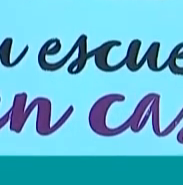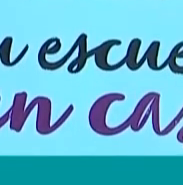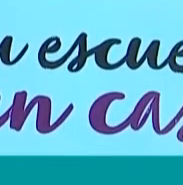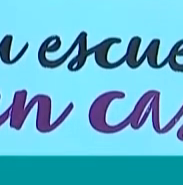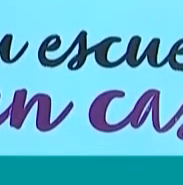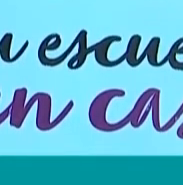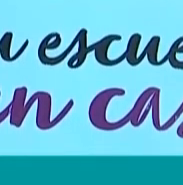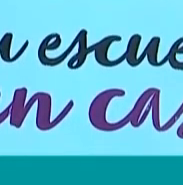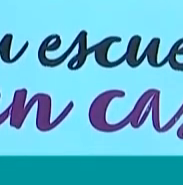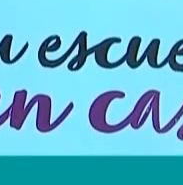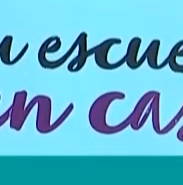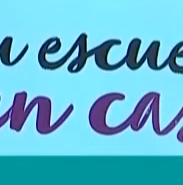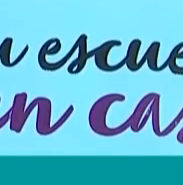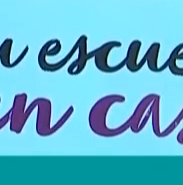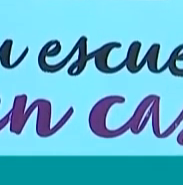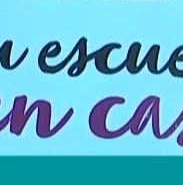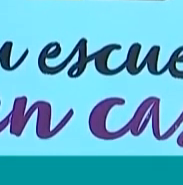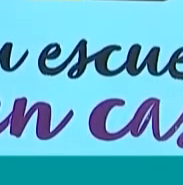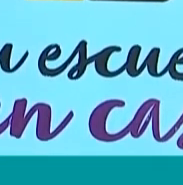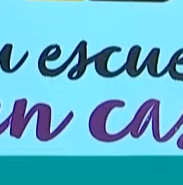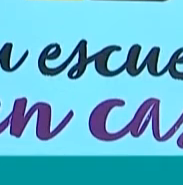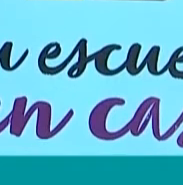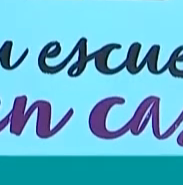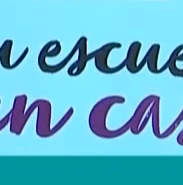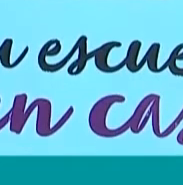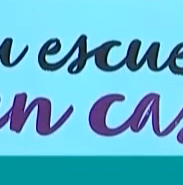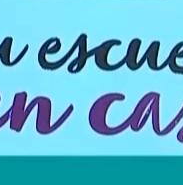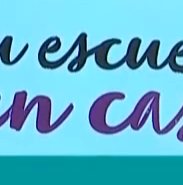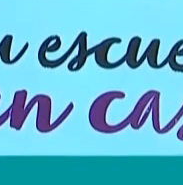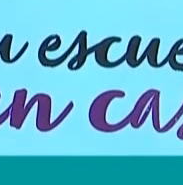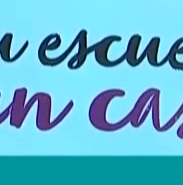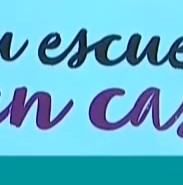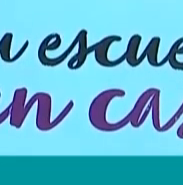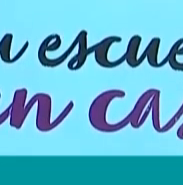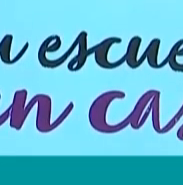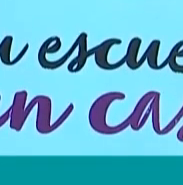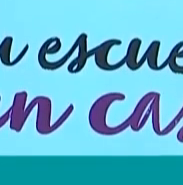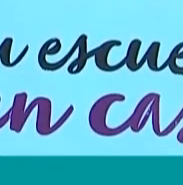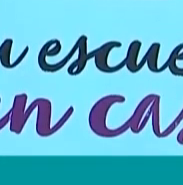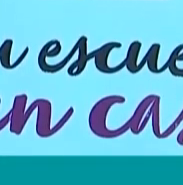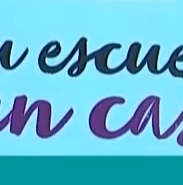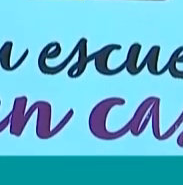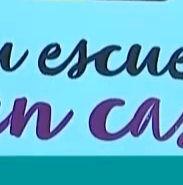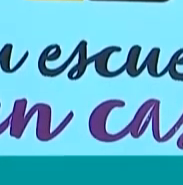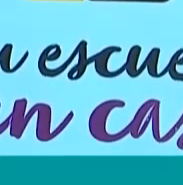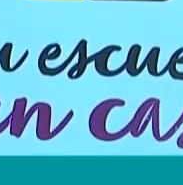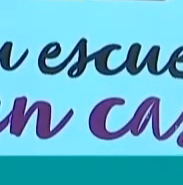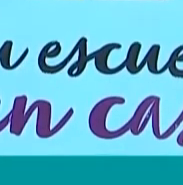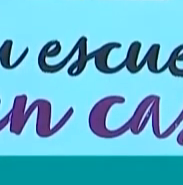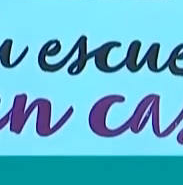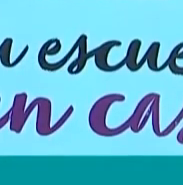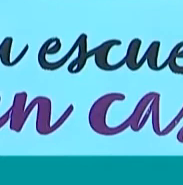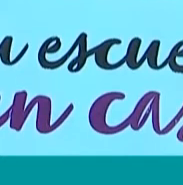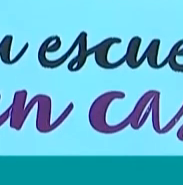que significa la crianza positiva de nuestros hijos, las formas de comunicación a través del sistema de mensajes que ya tenemos en pantalla,